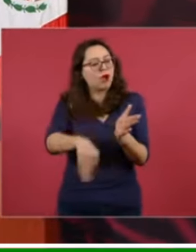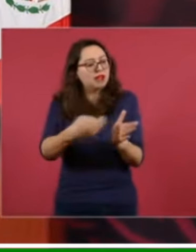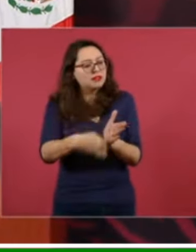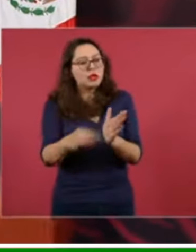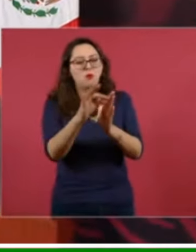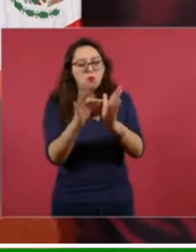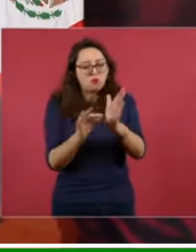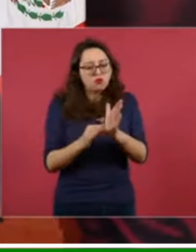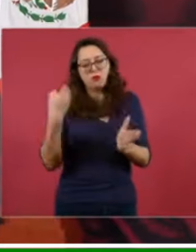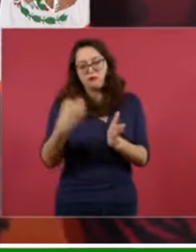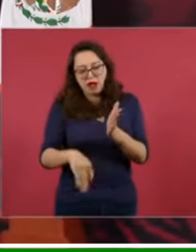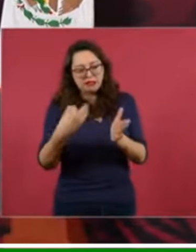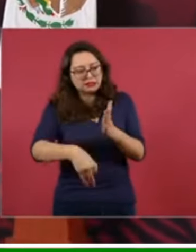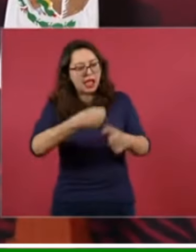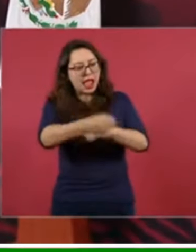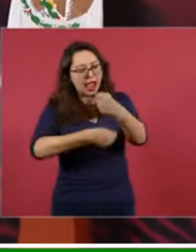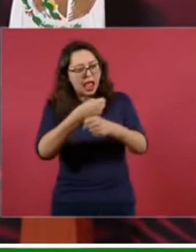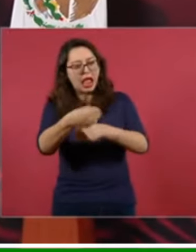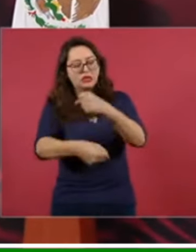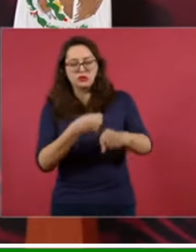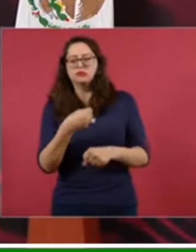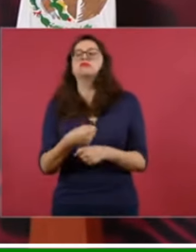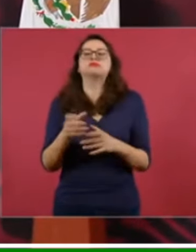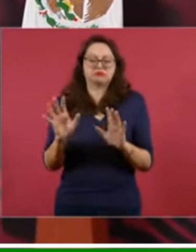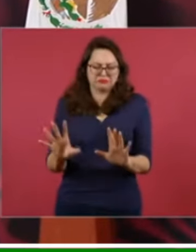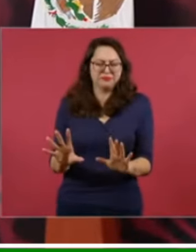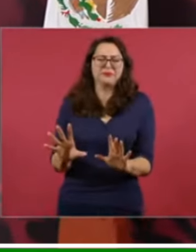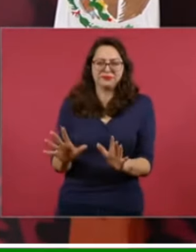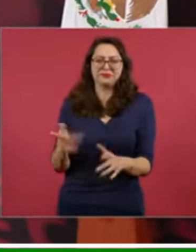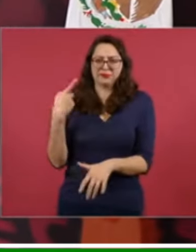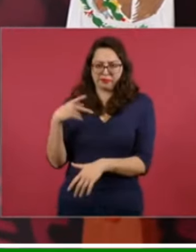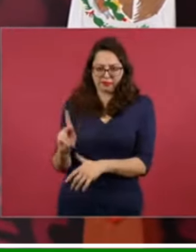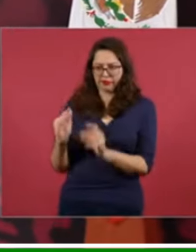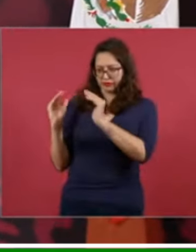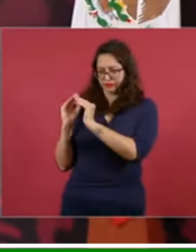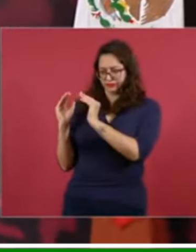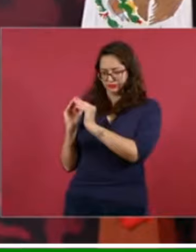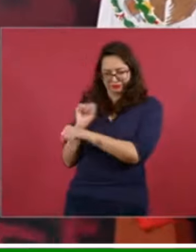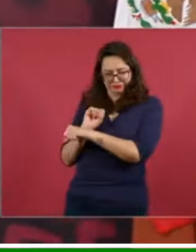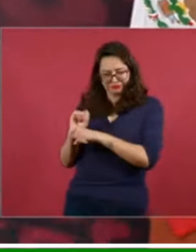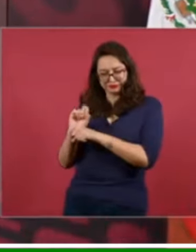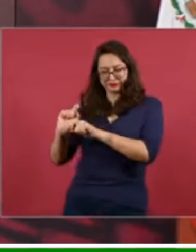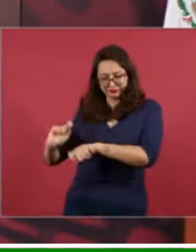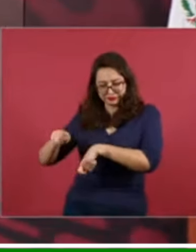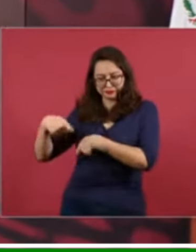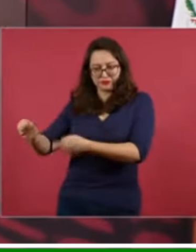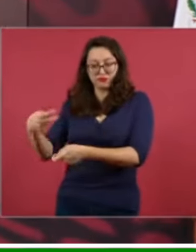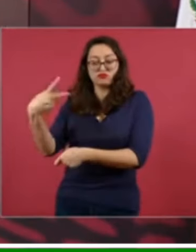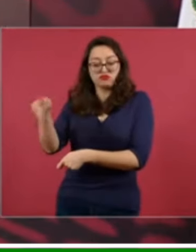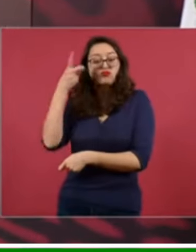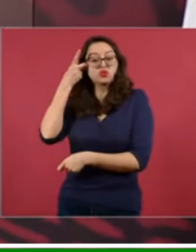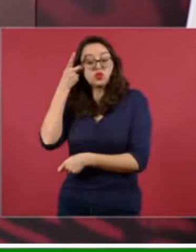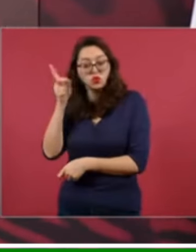esos trabajadores, vamos a decir, ya tienen su empleo,